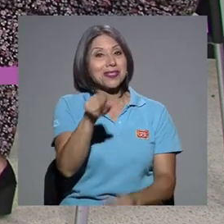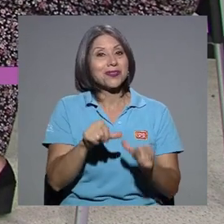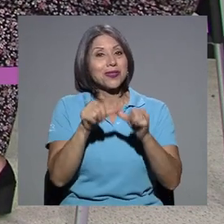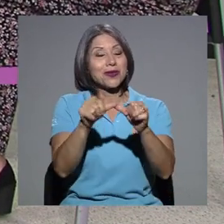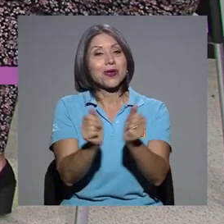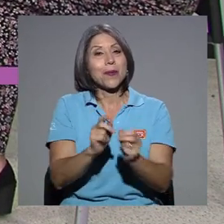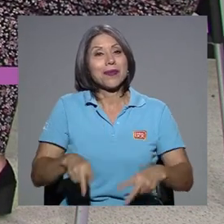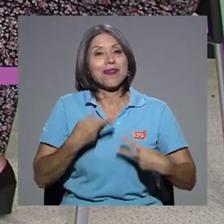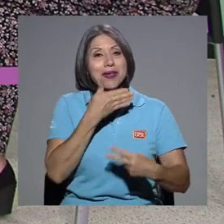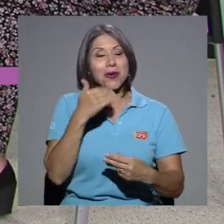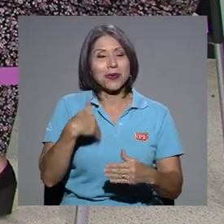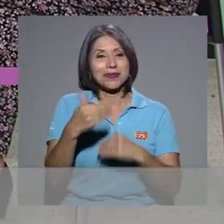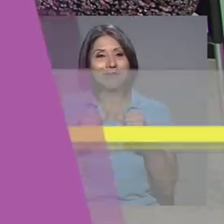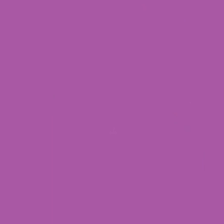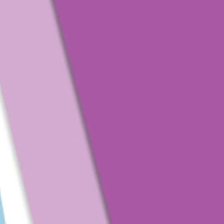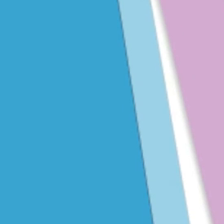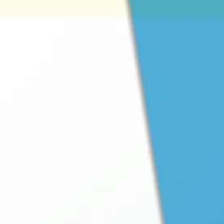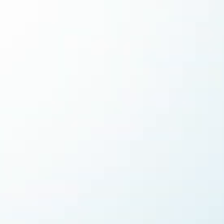Mejor. Ya regresamos.